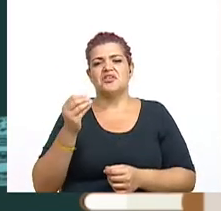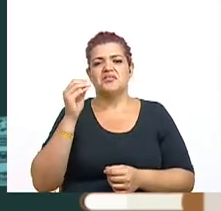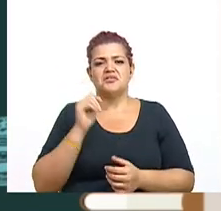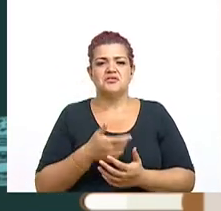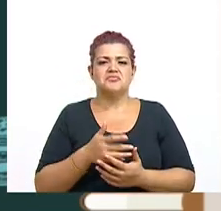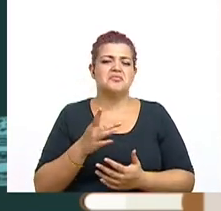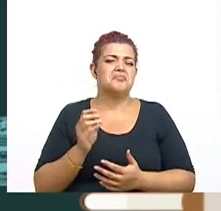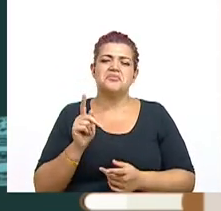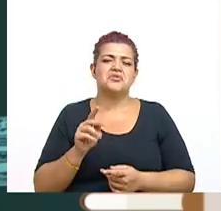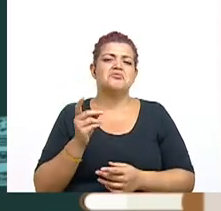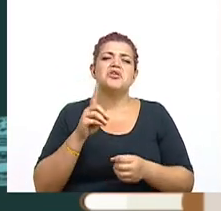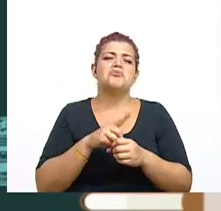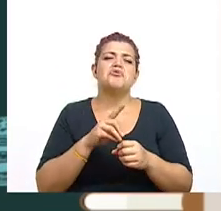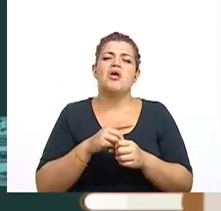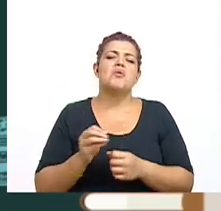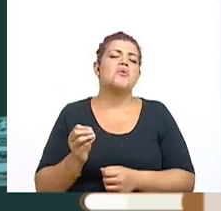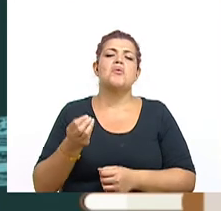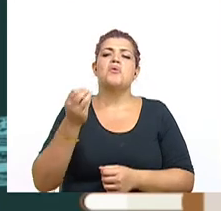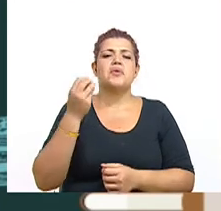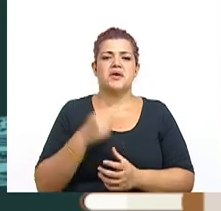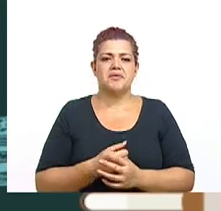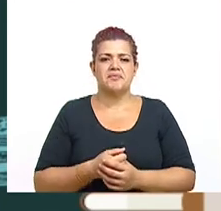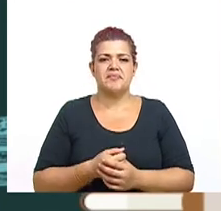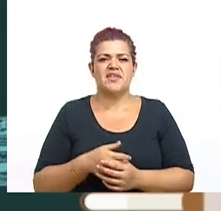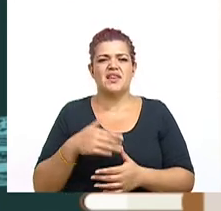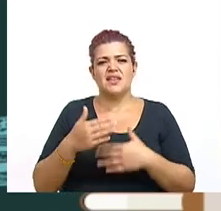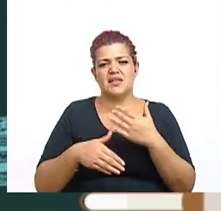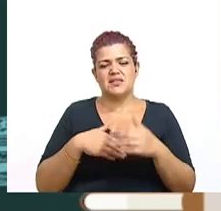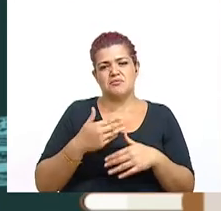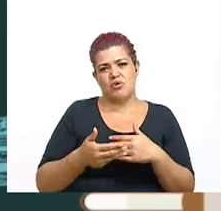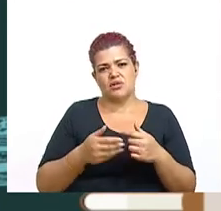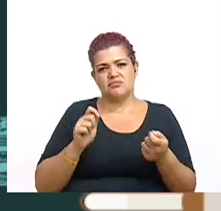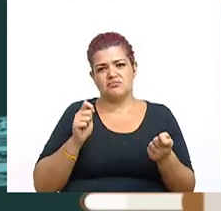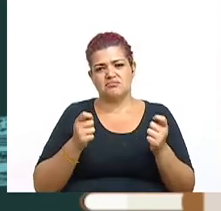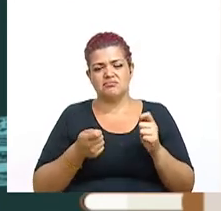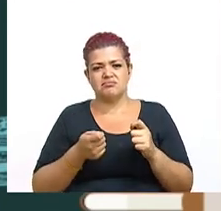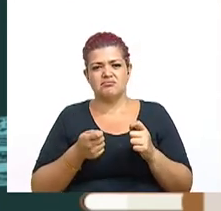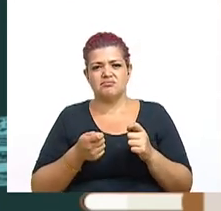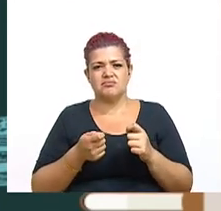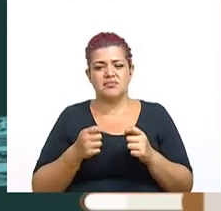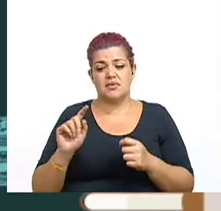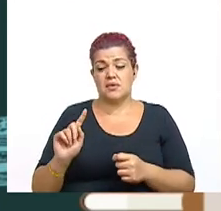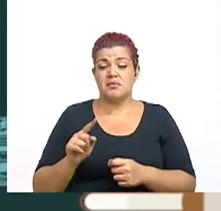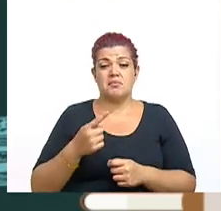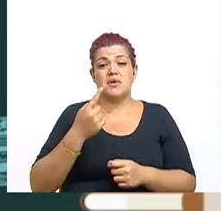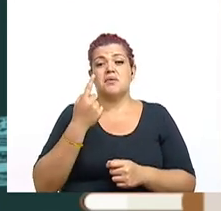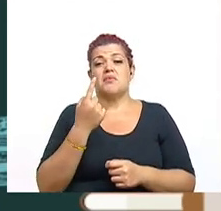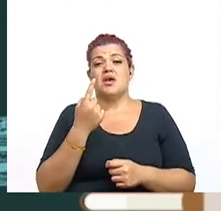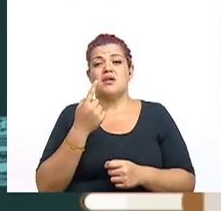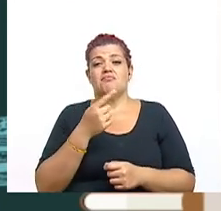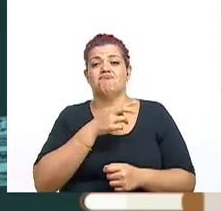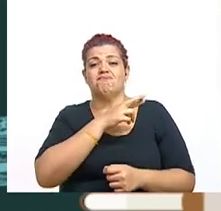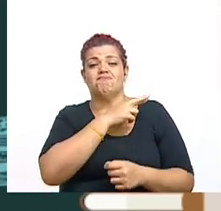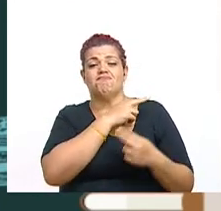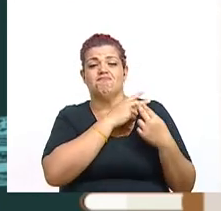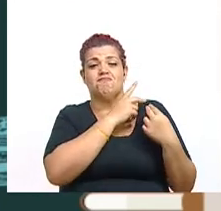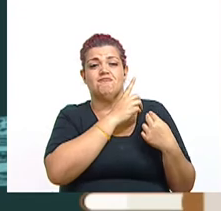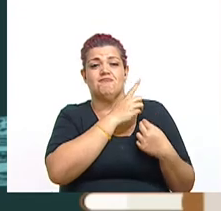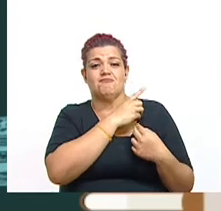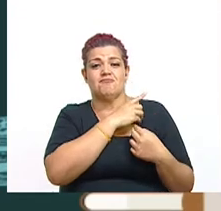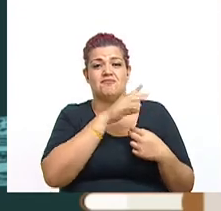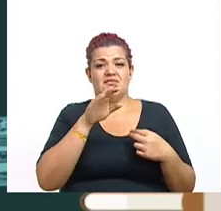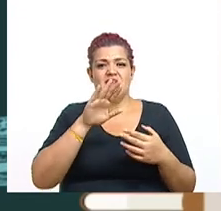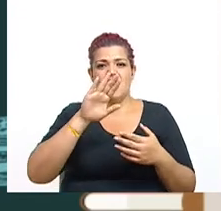persona muy joven, un diputado muy joven, que después se convertiría en el primer rector de la